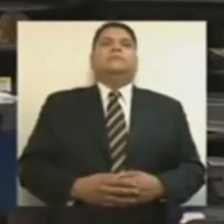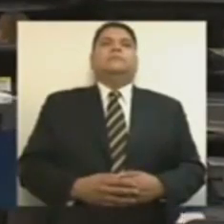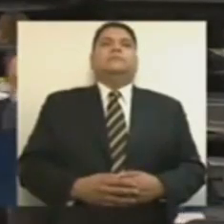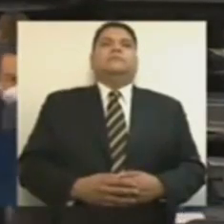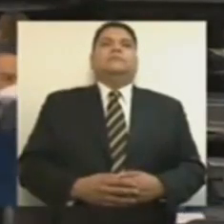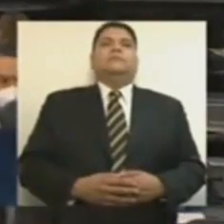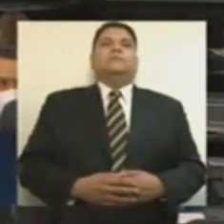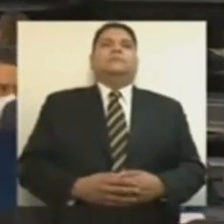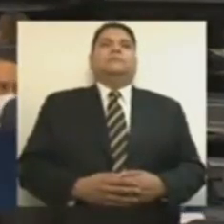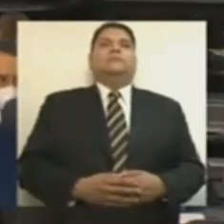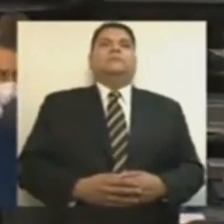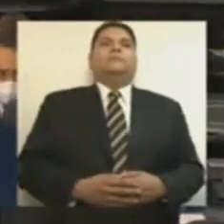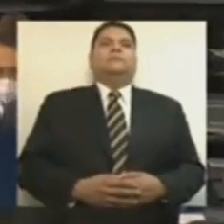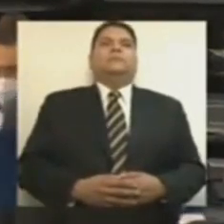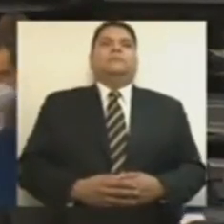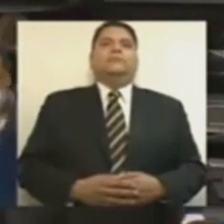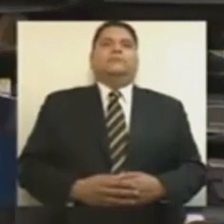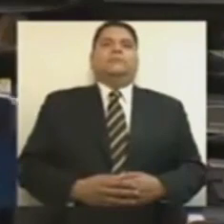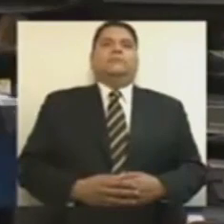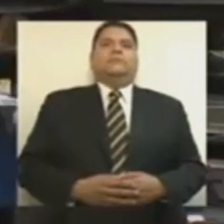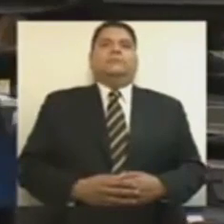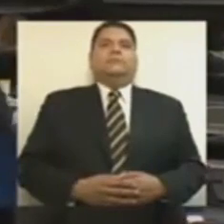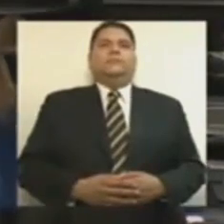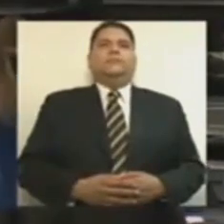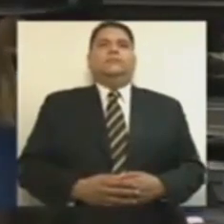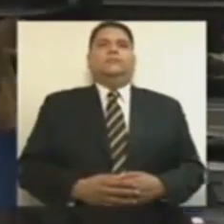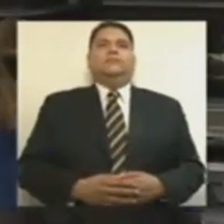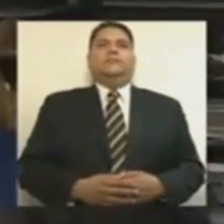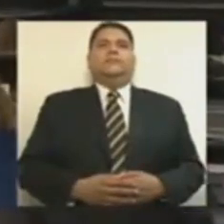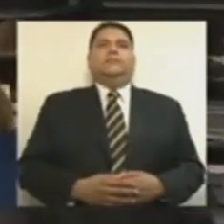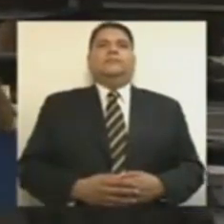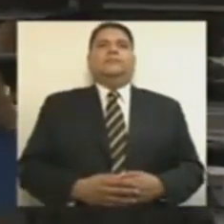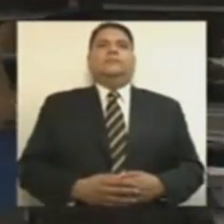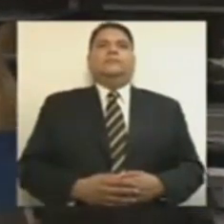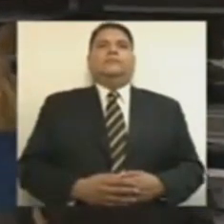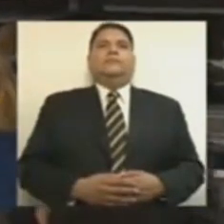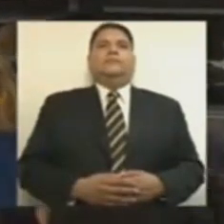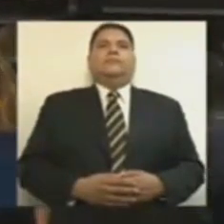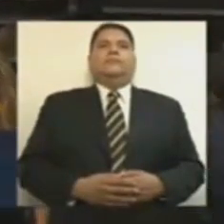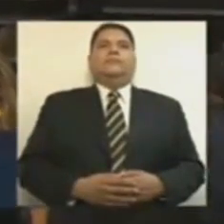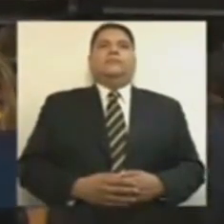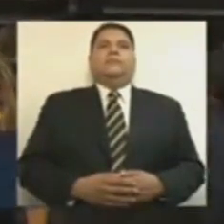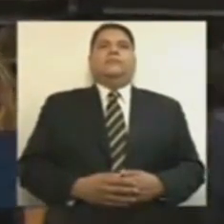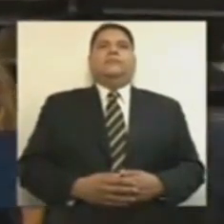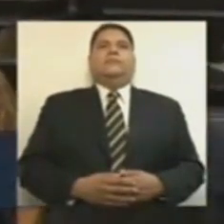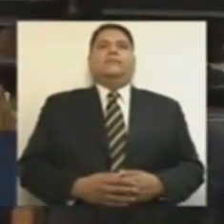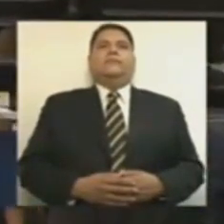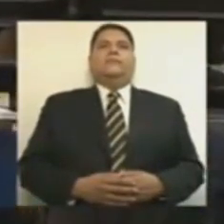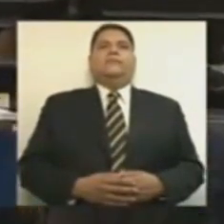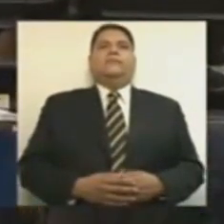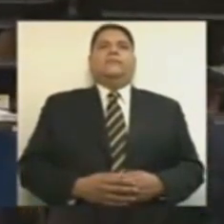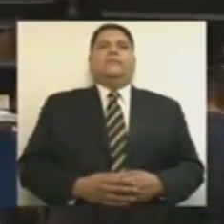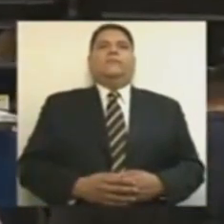aquí no se sube, aquí no se sube, no,